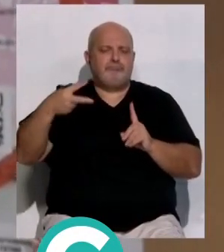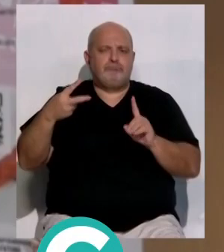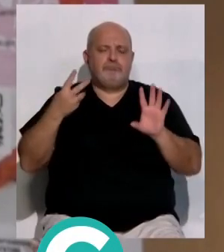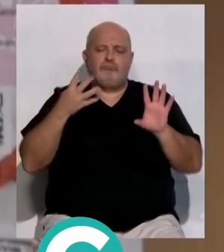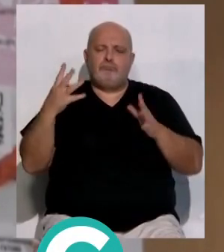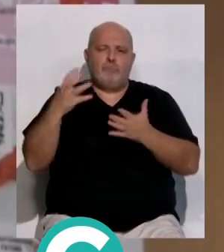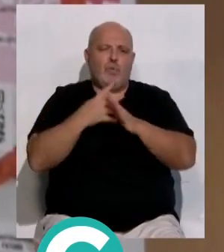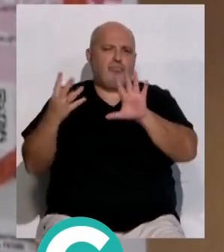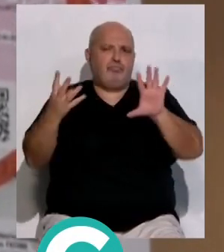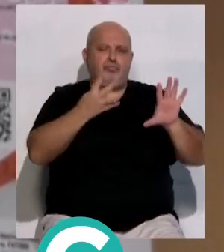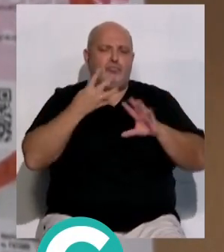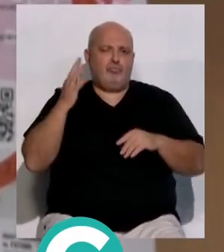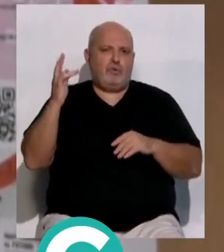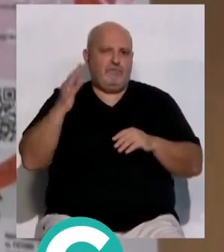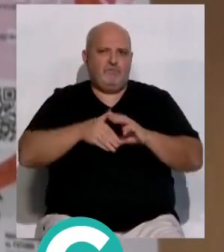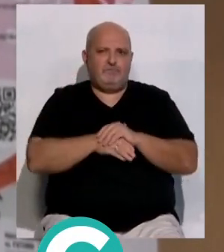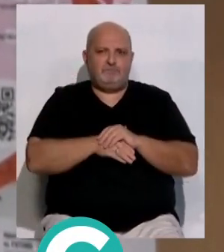9 en todos los cuestionarios